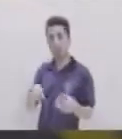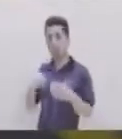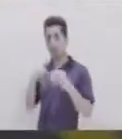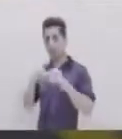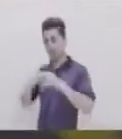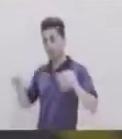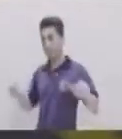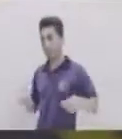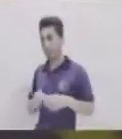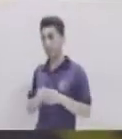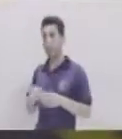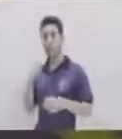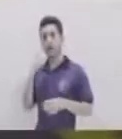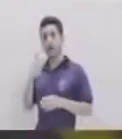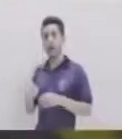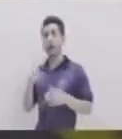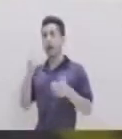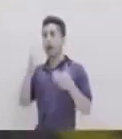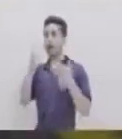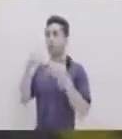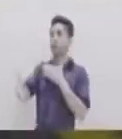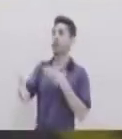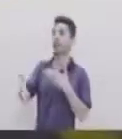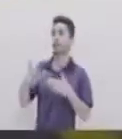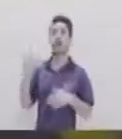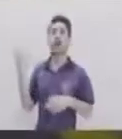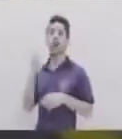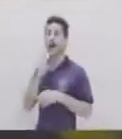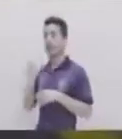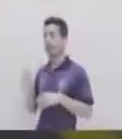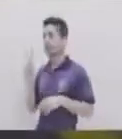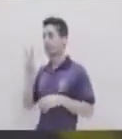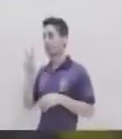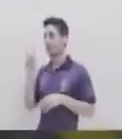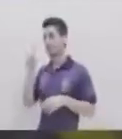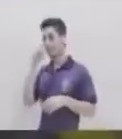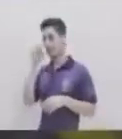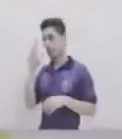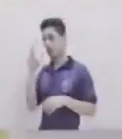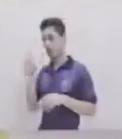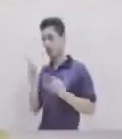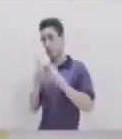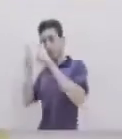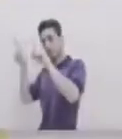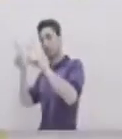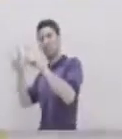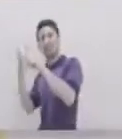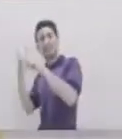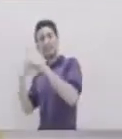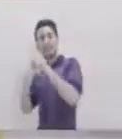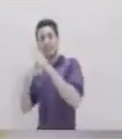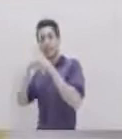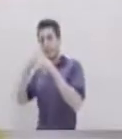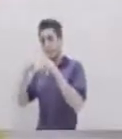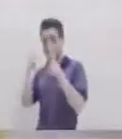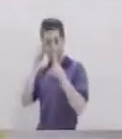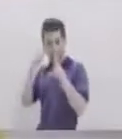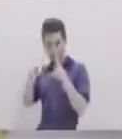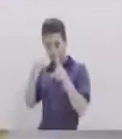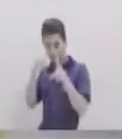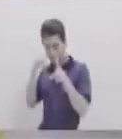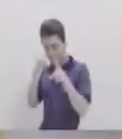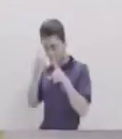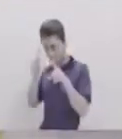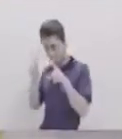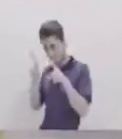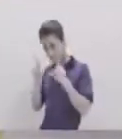aceleración Nosotros ya hemos aprendido Que aceleración Es un vector ¿Sí? ¿Qué quiere decir Que sea un vector? Que tiene una magnitud Una